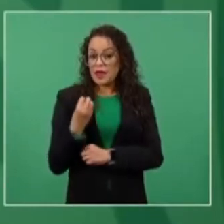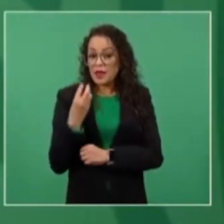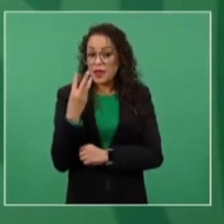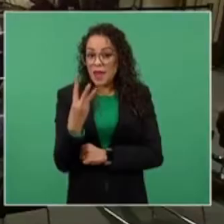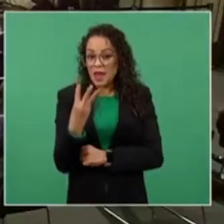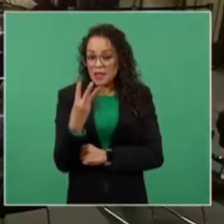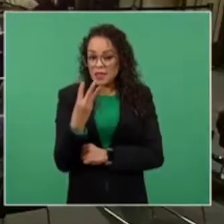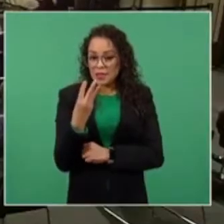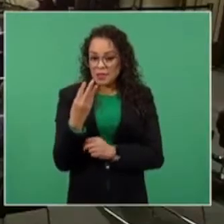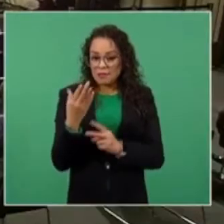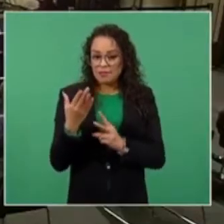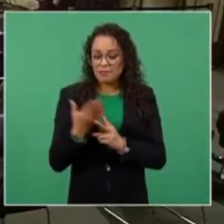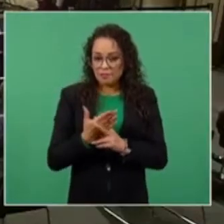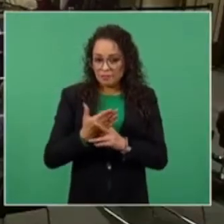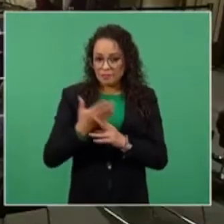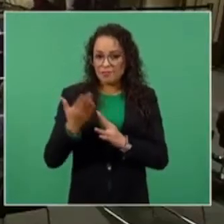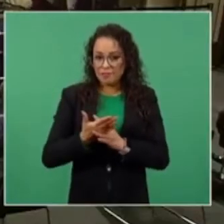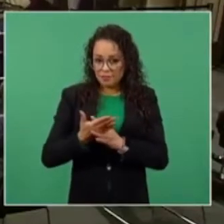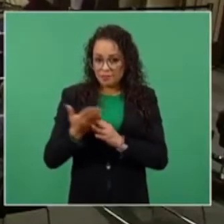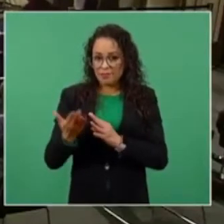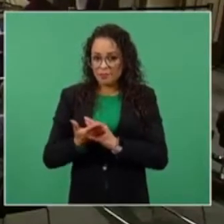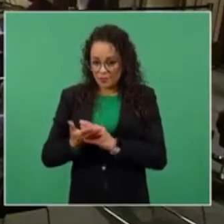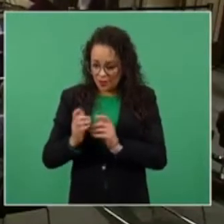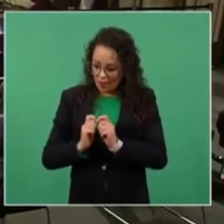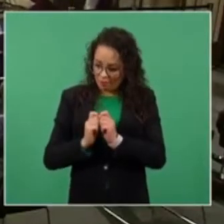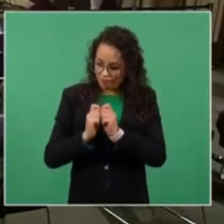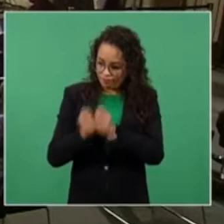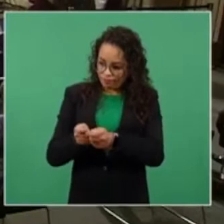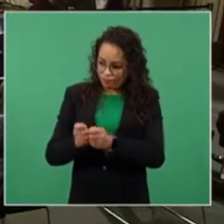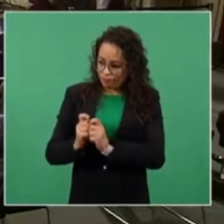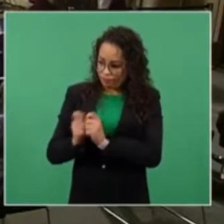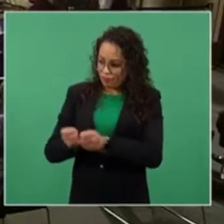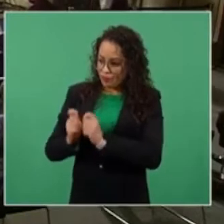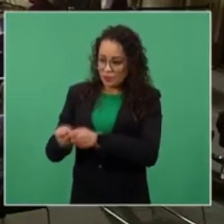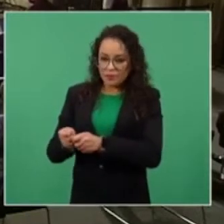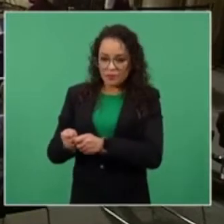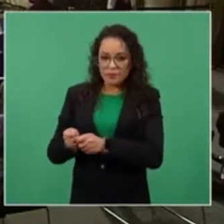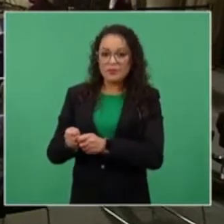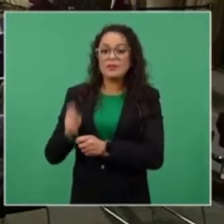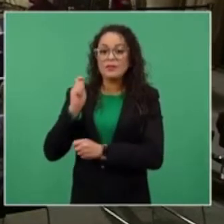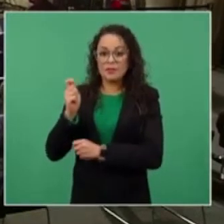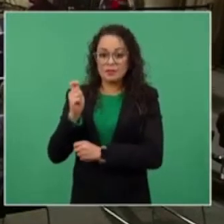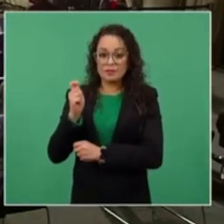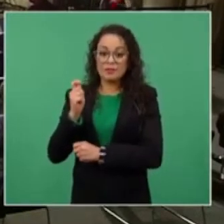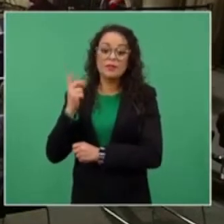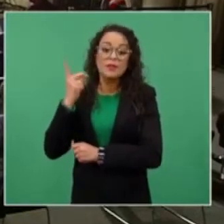repartían a los diputados, federales y senadores.